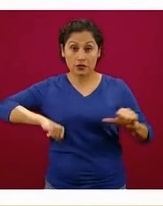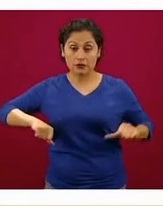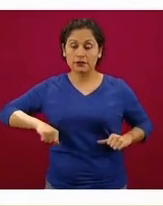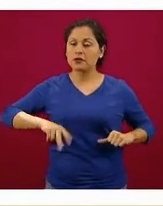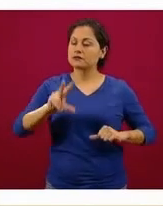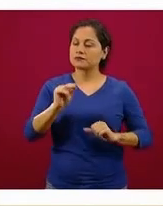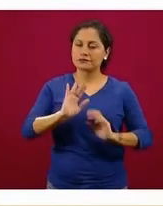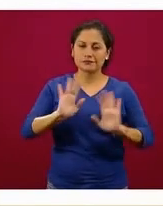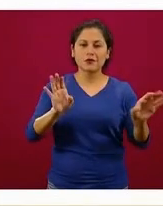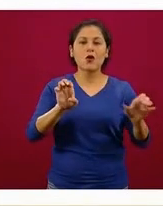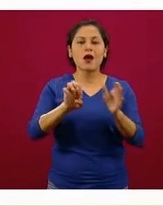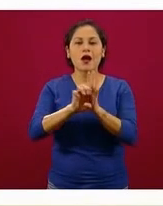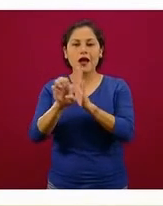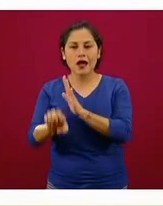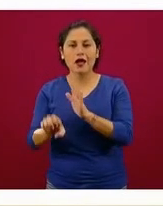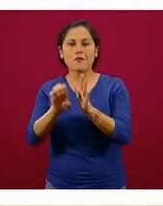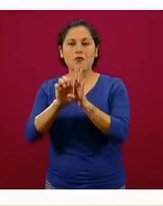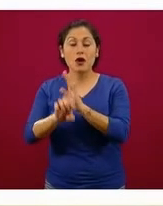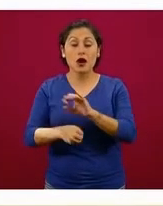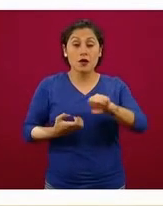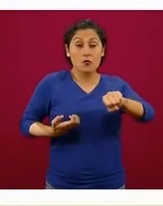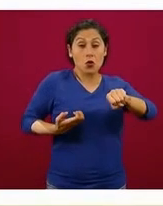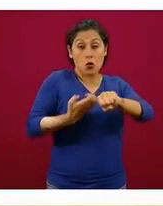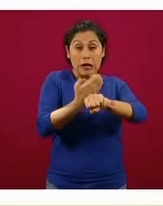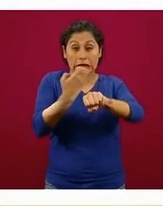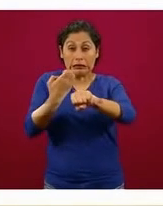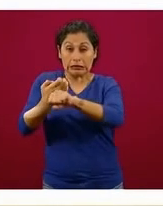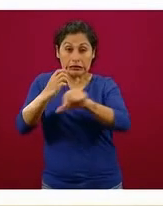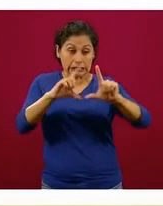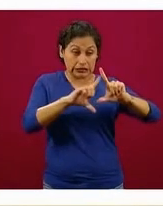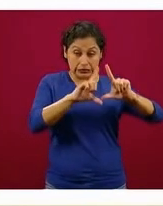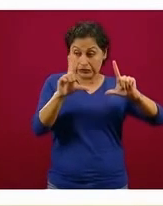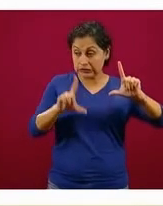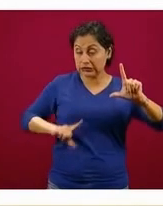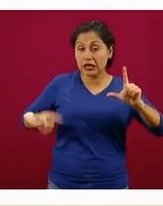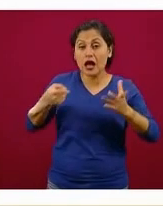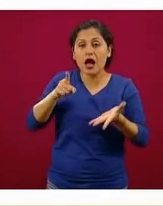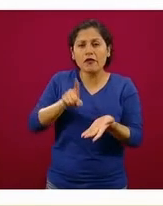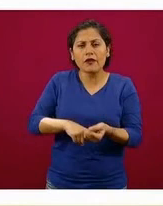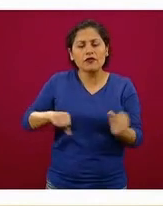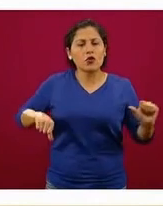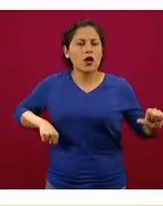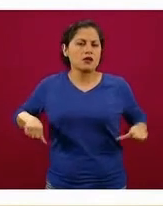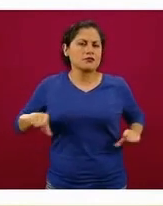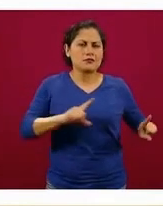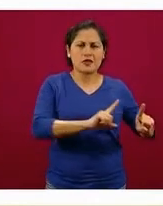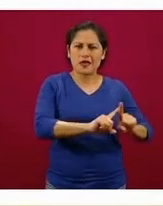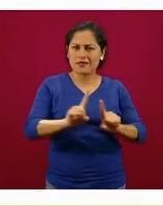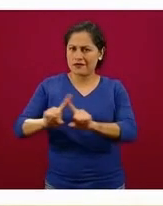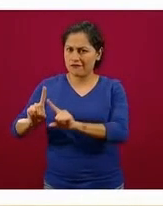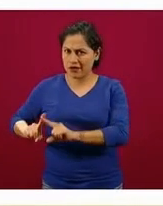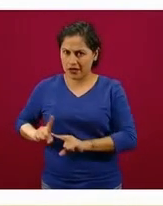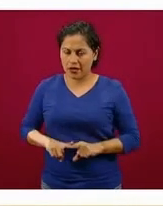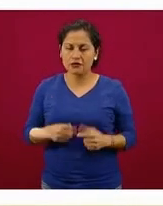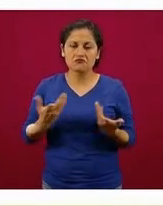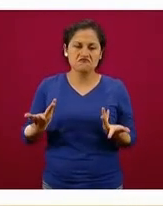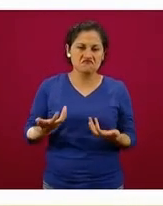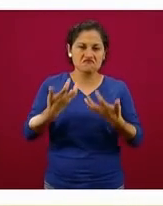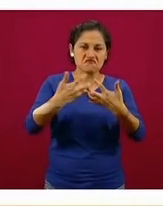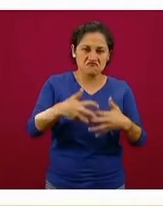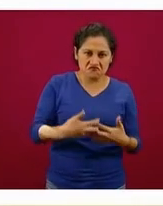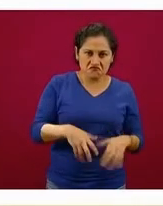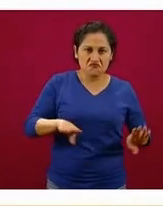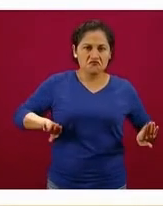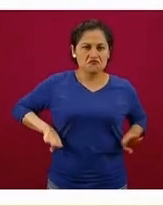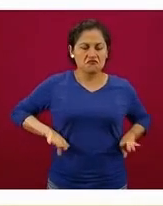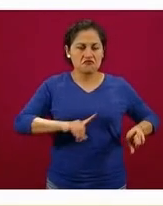En cada entidad federativa existe una diversidad de actividades sociales, laborales o